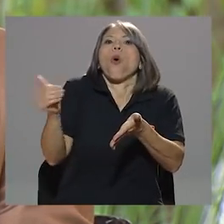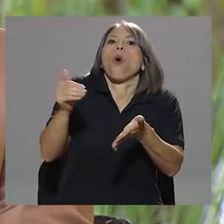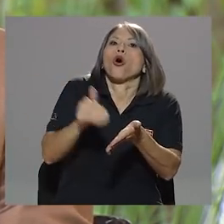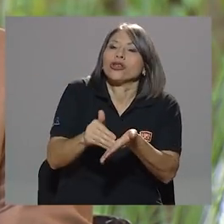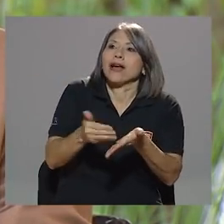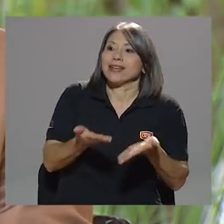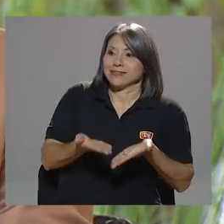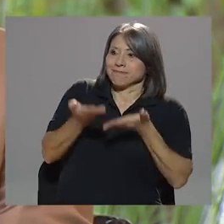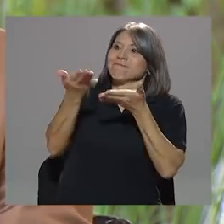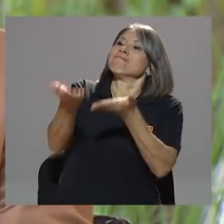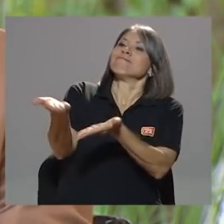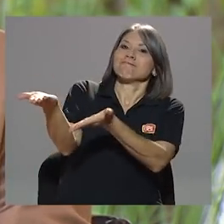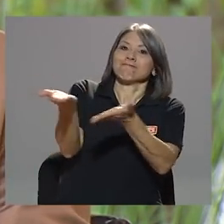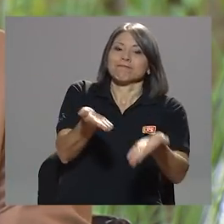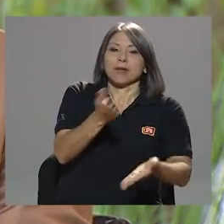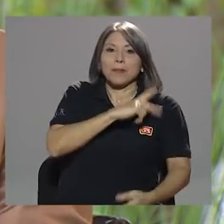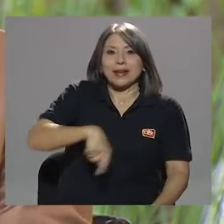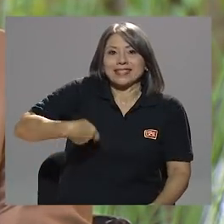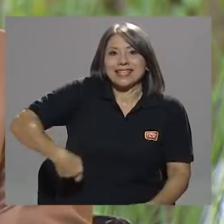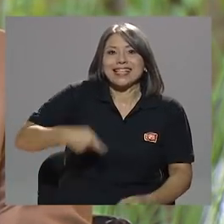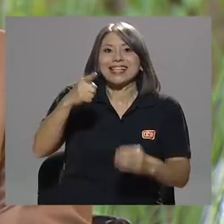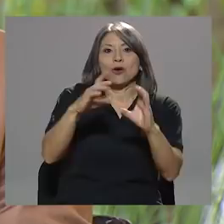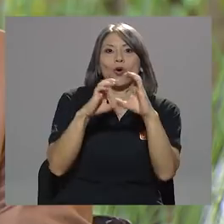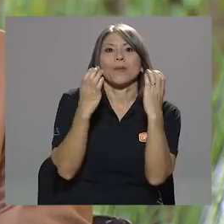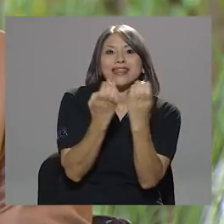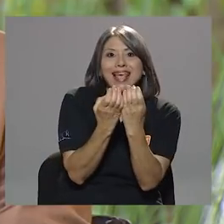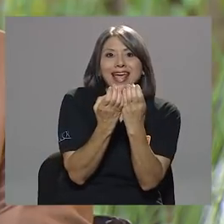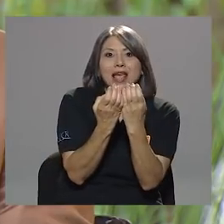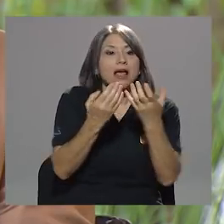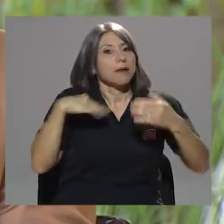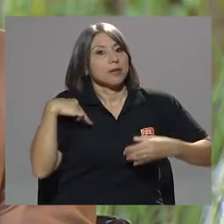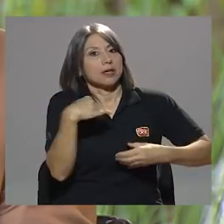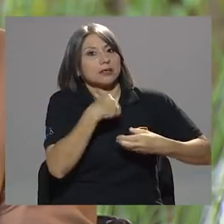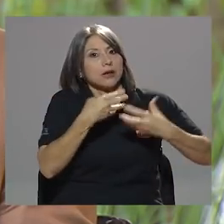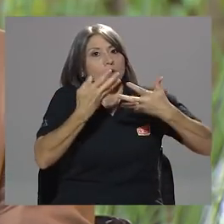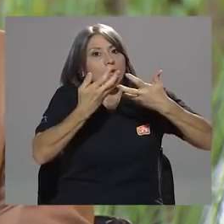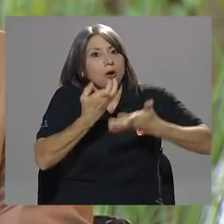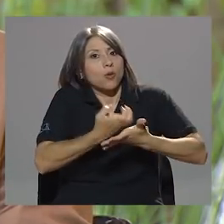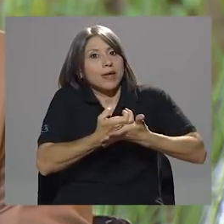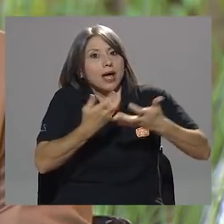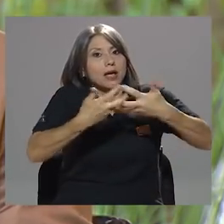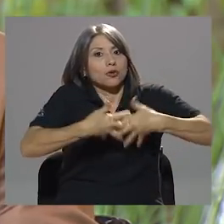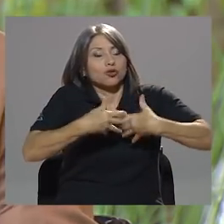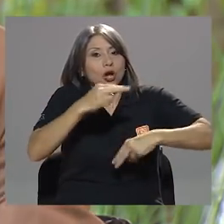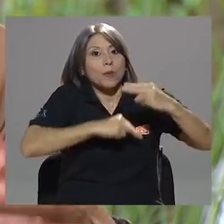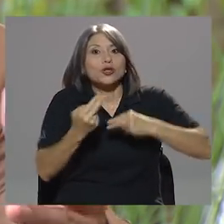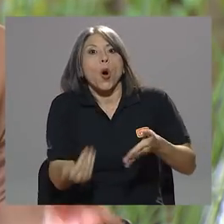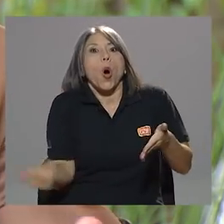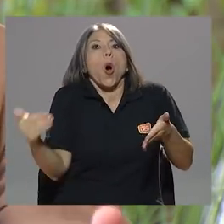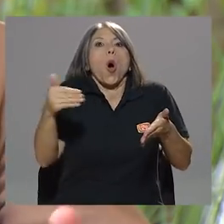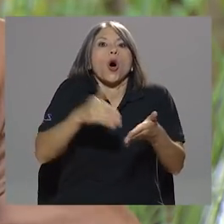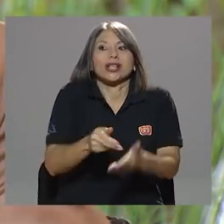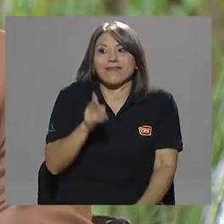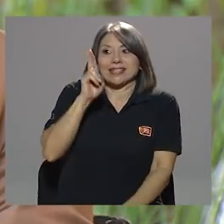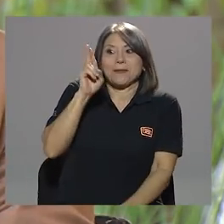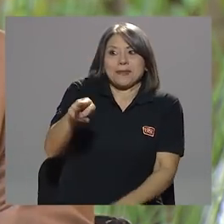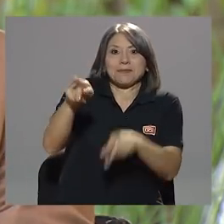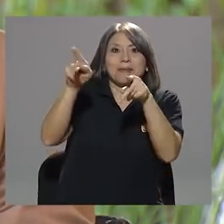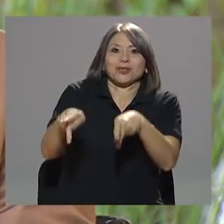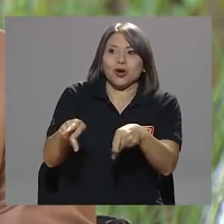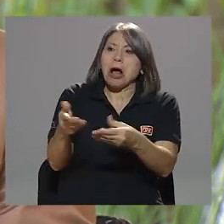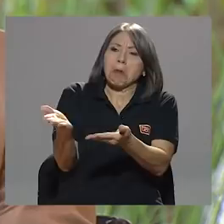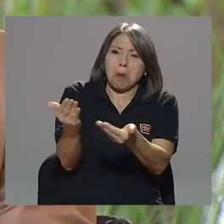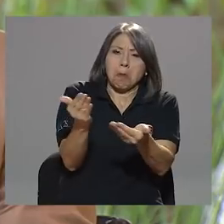presidencia en un comité, y el Ministerio de Economía, Industria y Comercio vuelve otra vez a brindarle la oportunidad al mismo funcionario